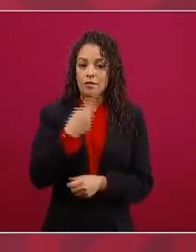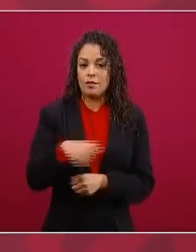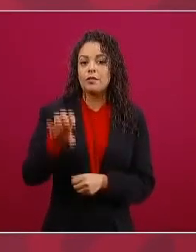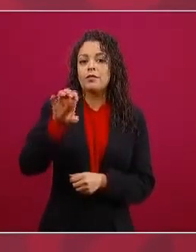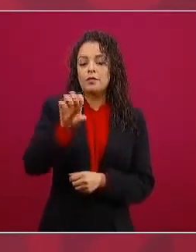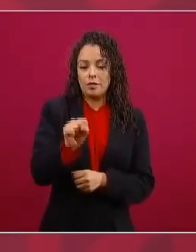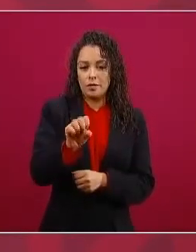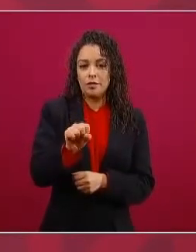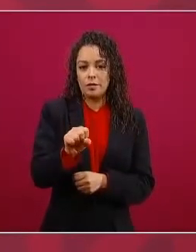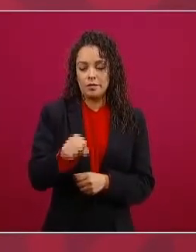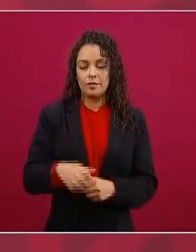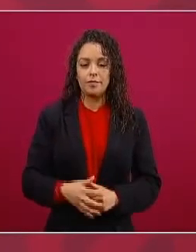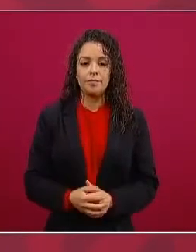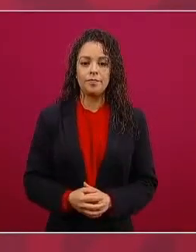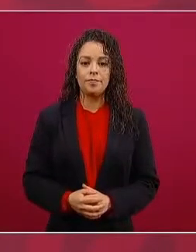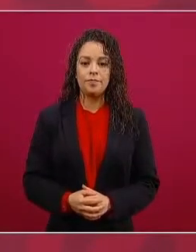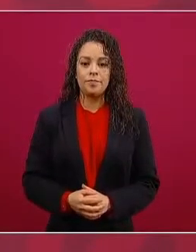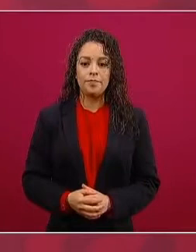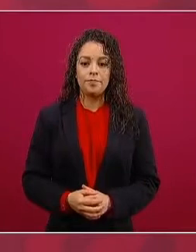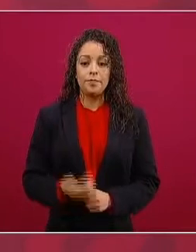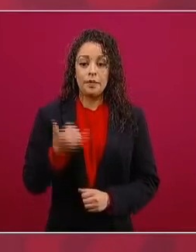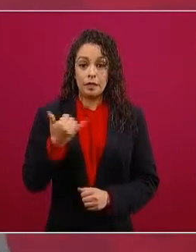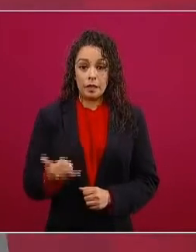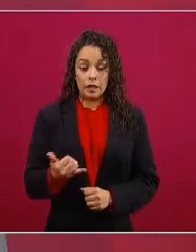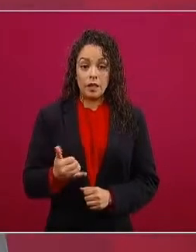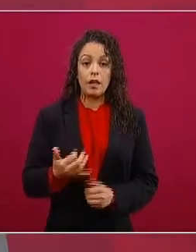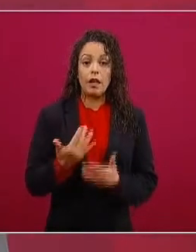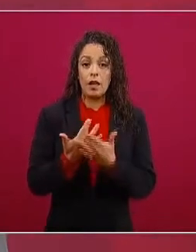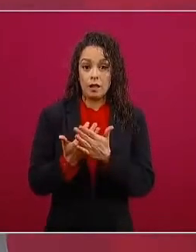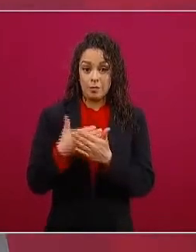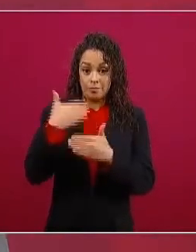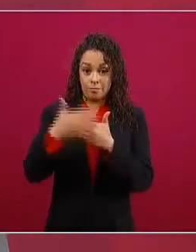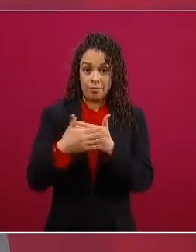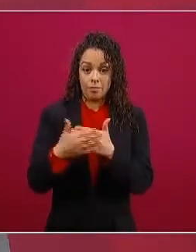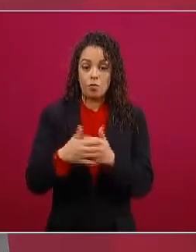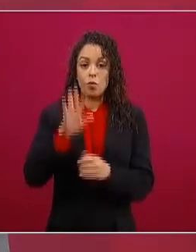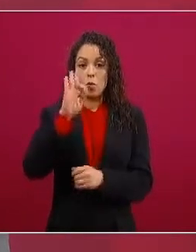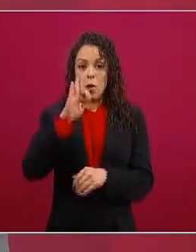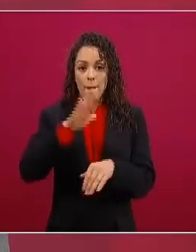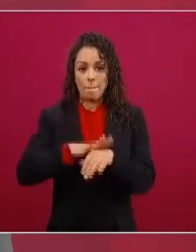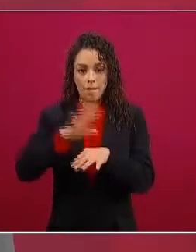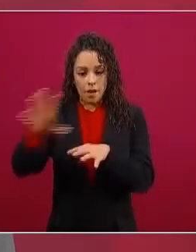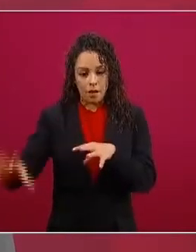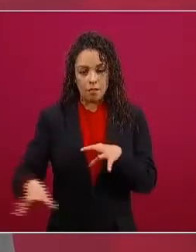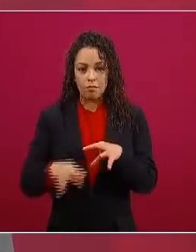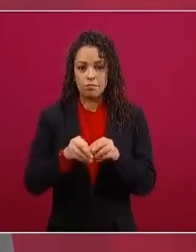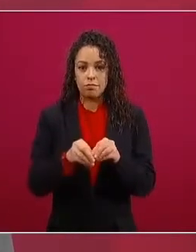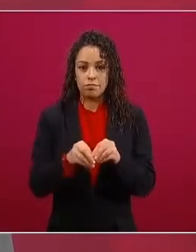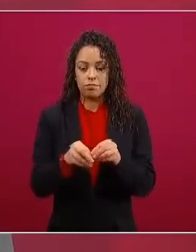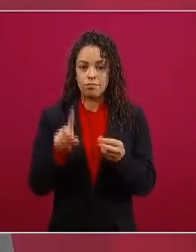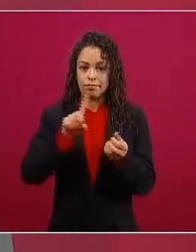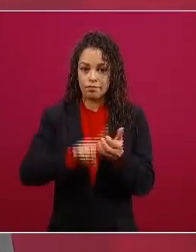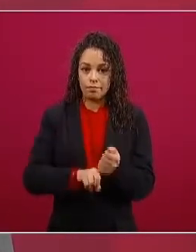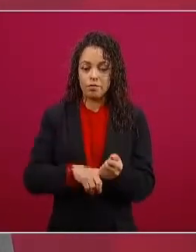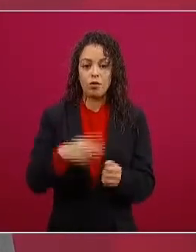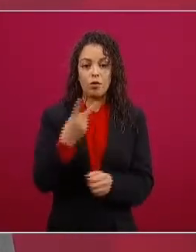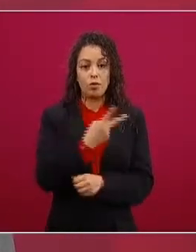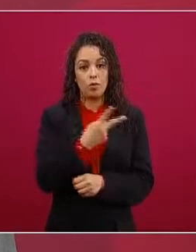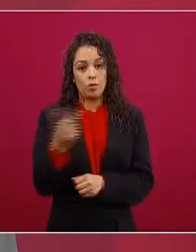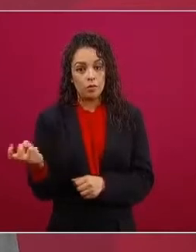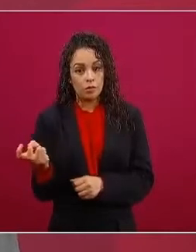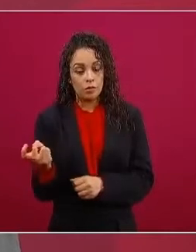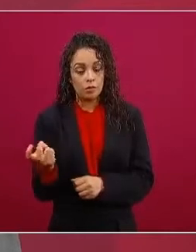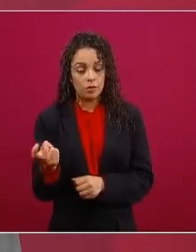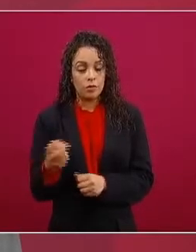a a a tener 40 más vamos a tener 200 se está